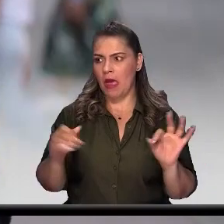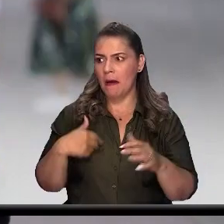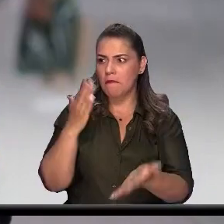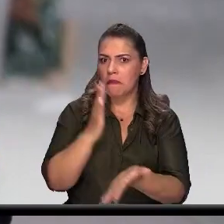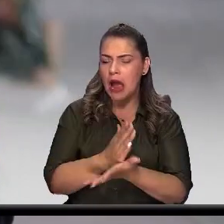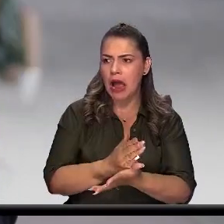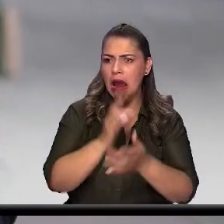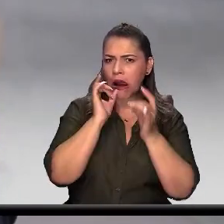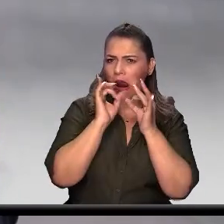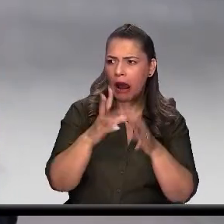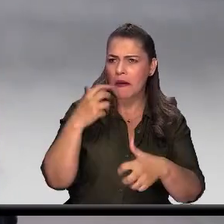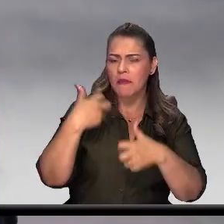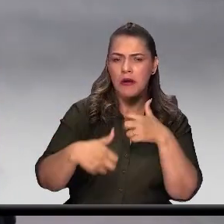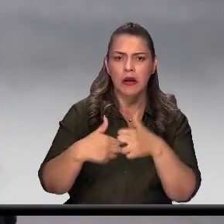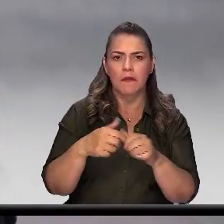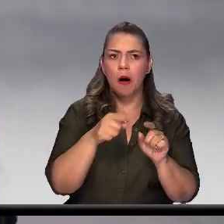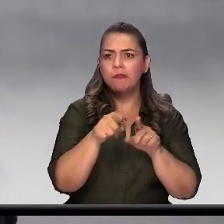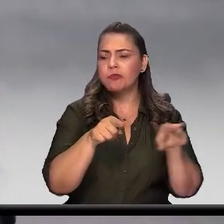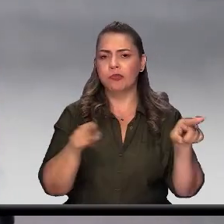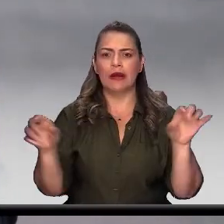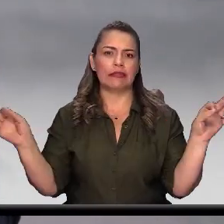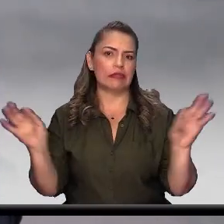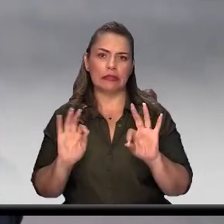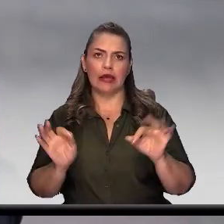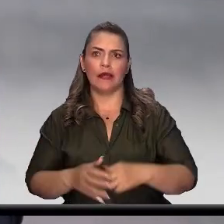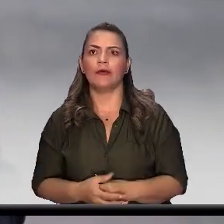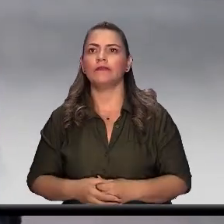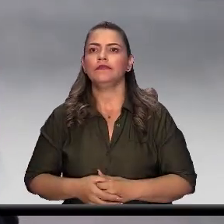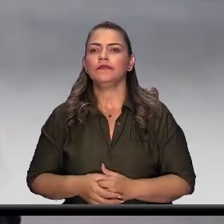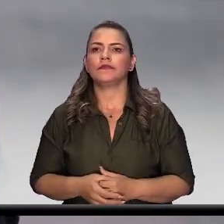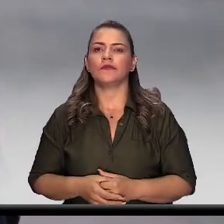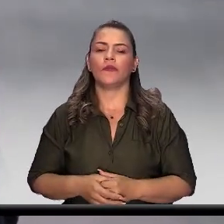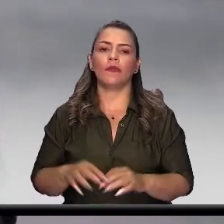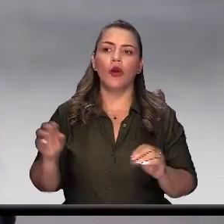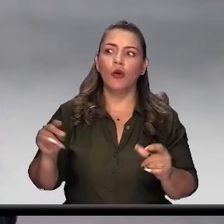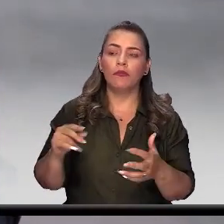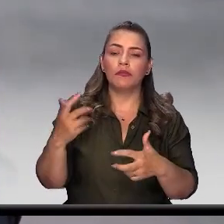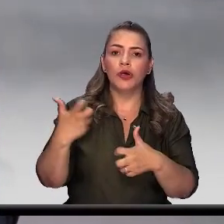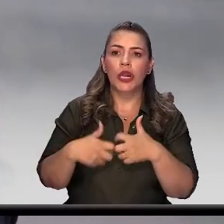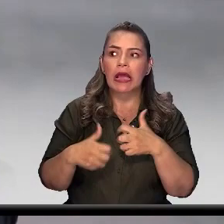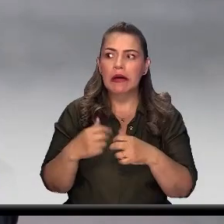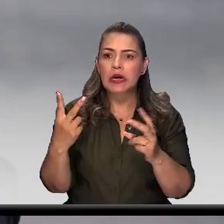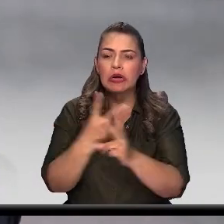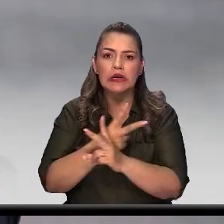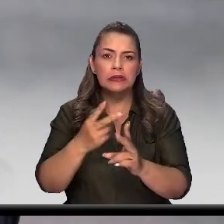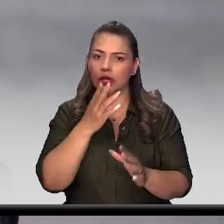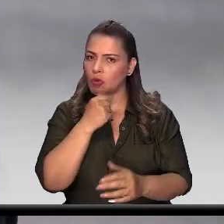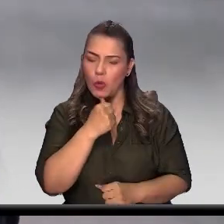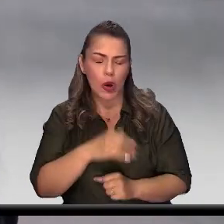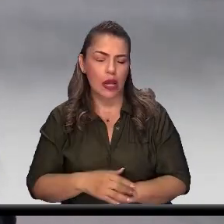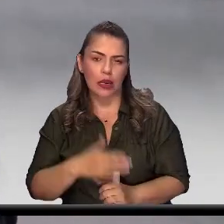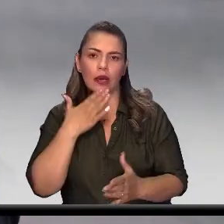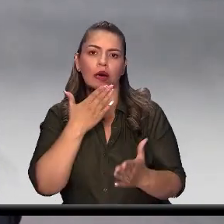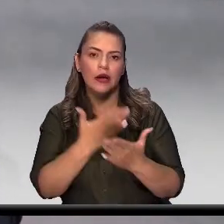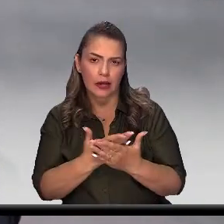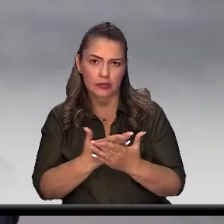alteración de la convivencia y seguridad ciudadana o de orden público. Felicitar a todas las personas que nos acompañaron